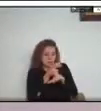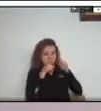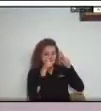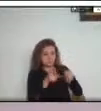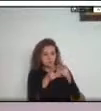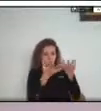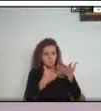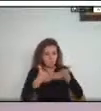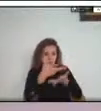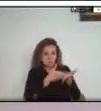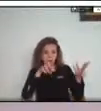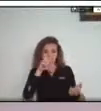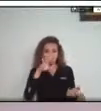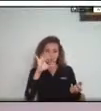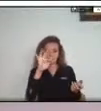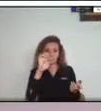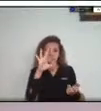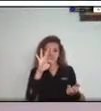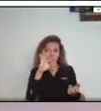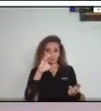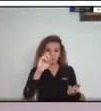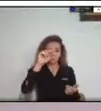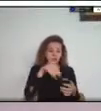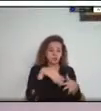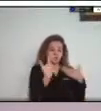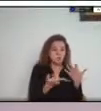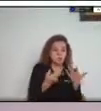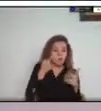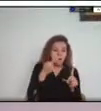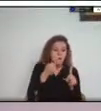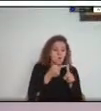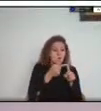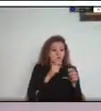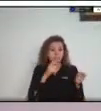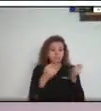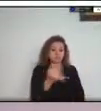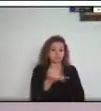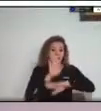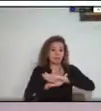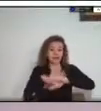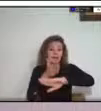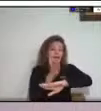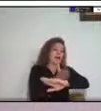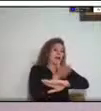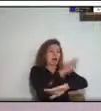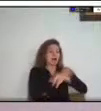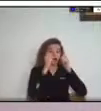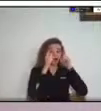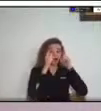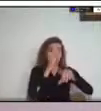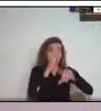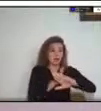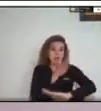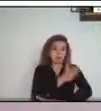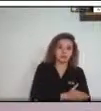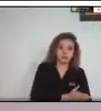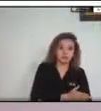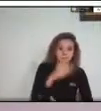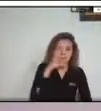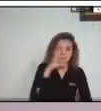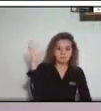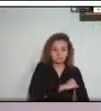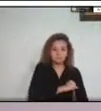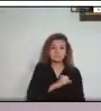objeto de brindar alertas tempranas y a su vez los organismos de respuesta sean especializados en rescates en aguas abiertas y en